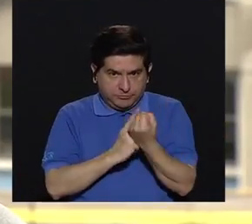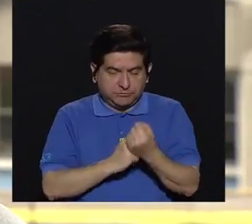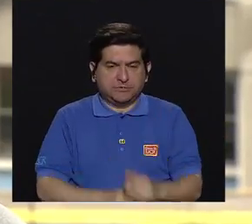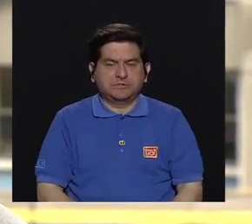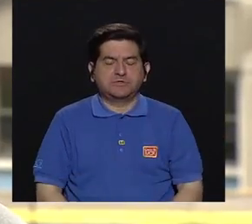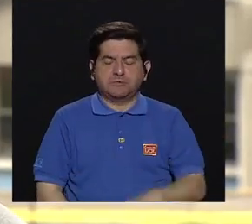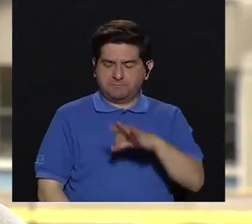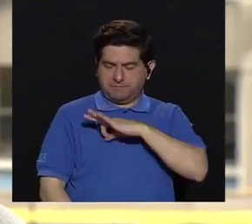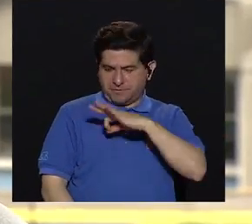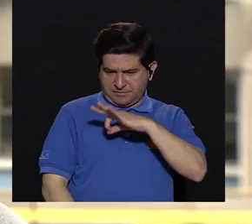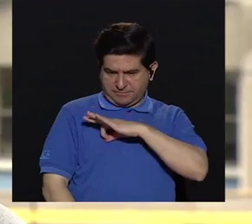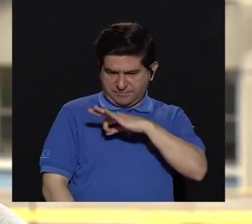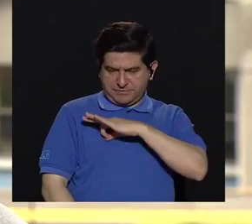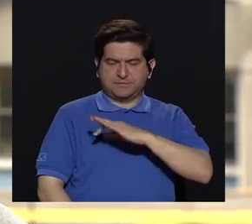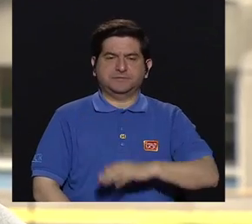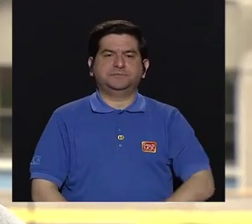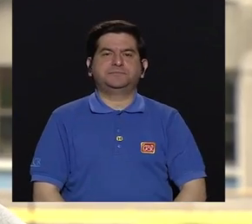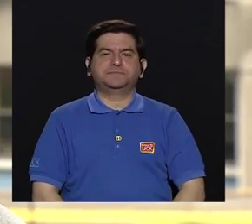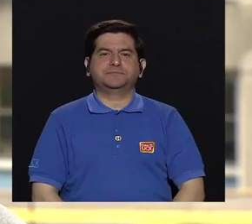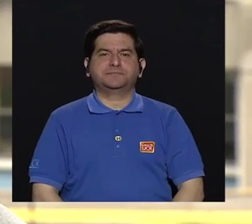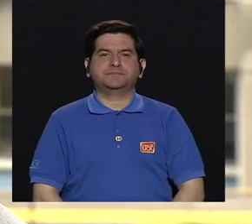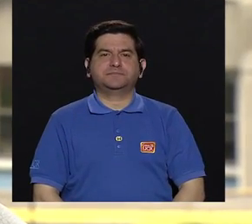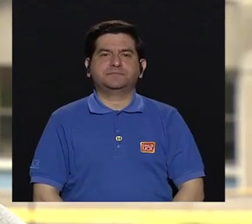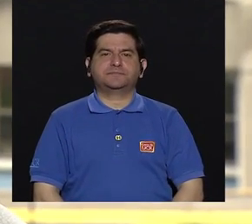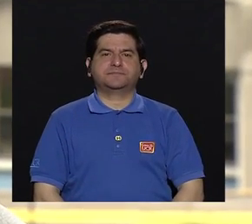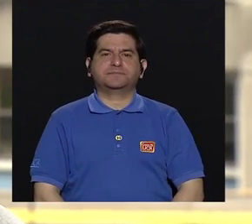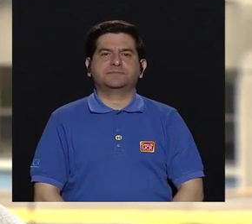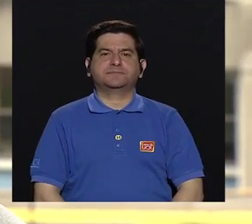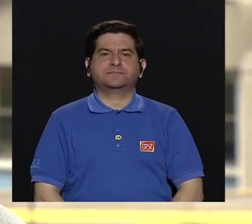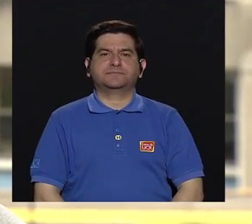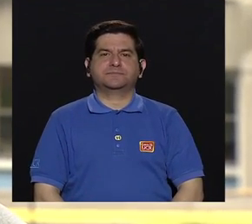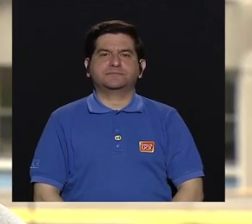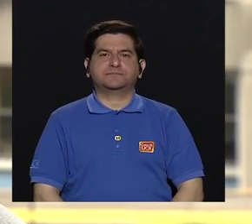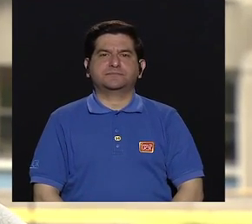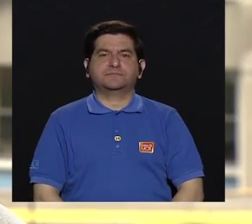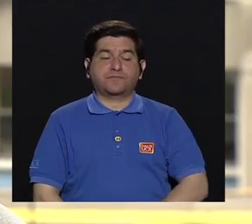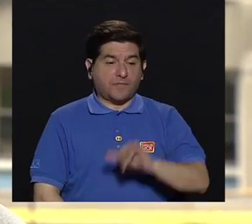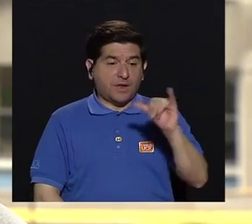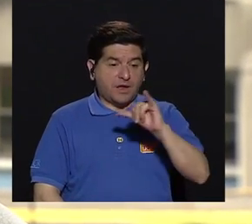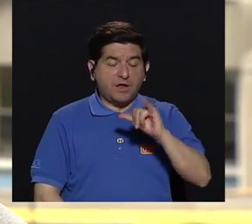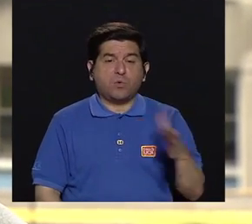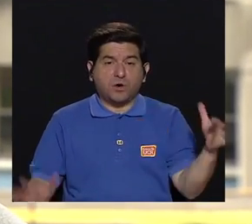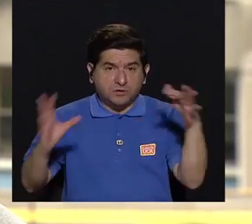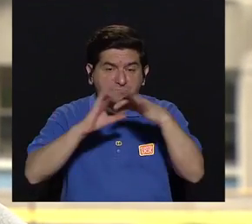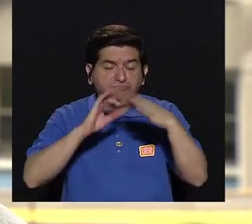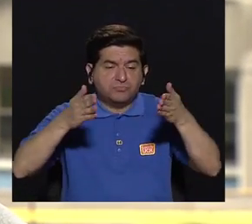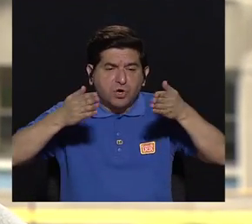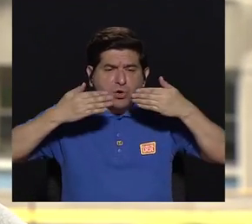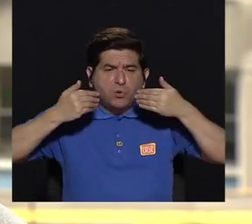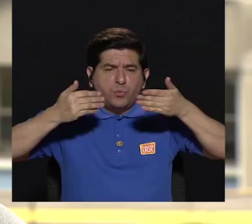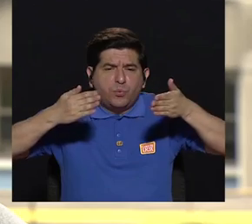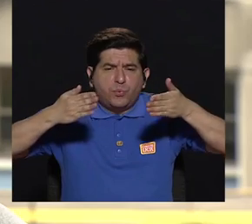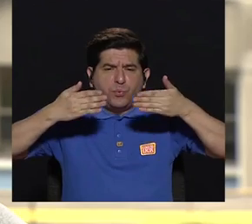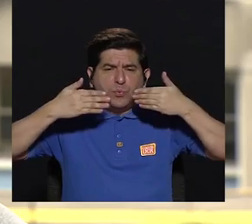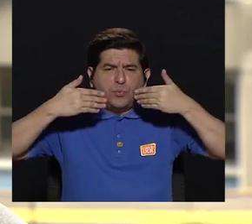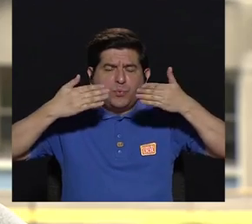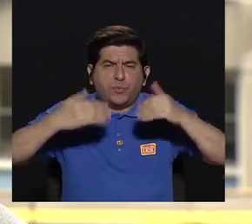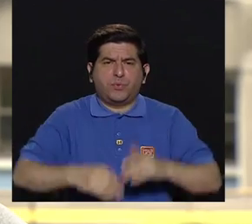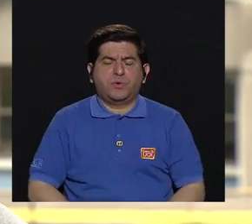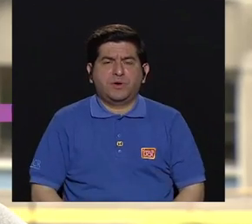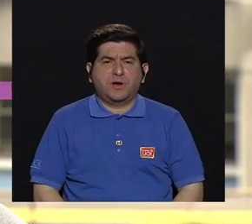que traiga bienestar. También tiene que ver con la ventilación, el control